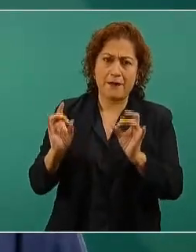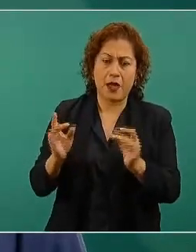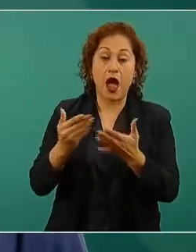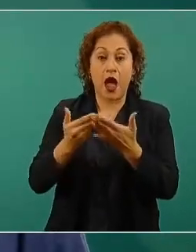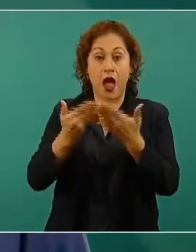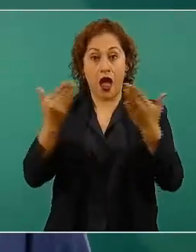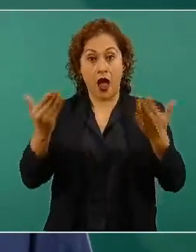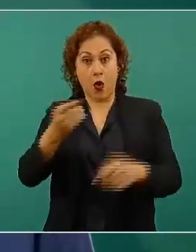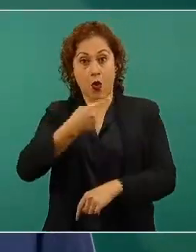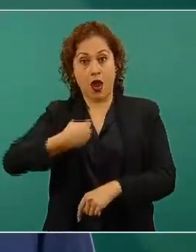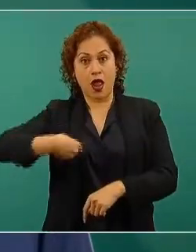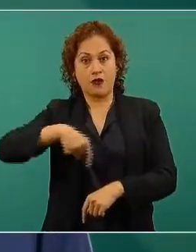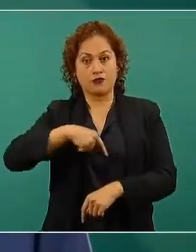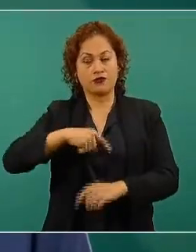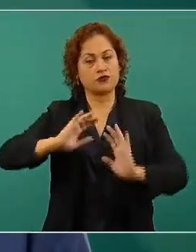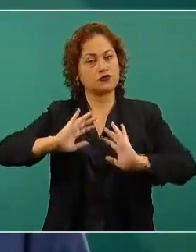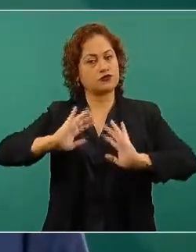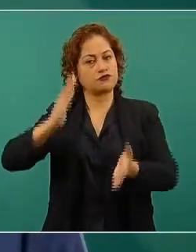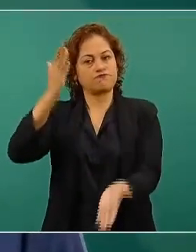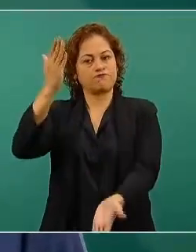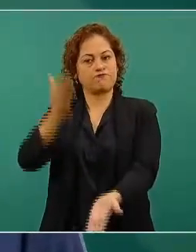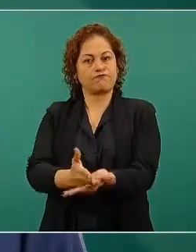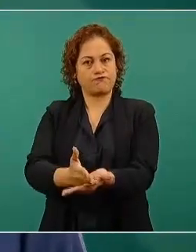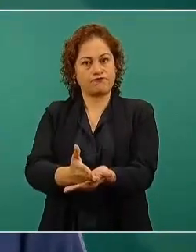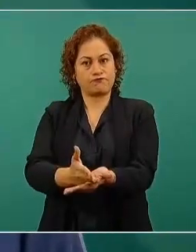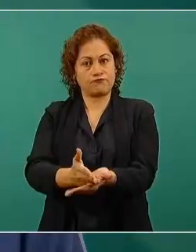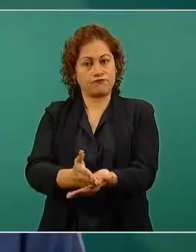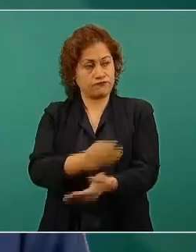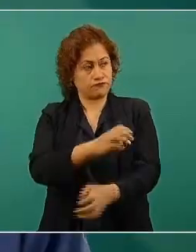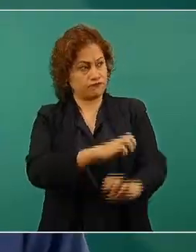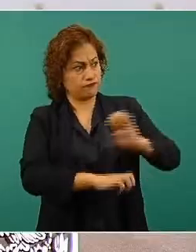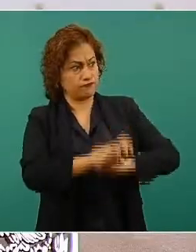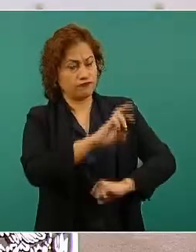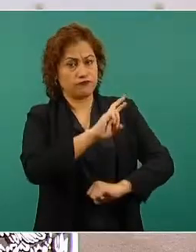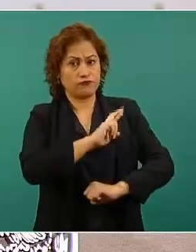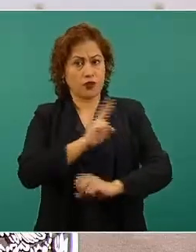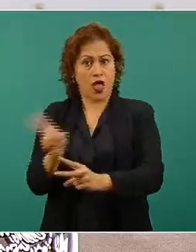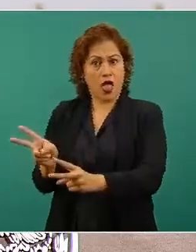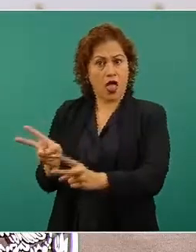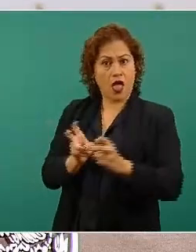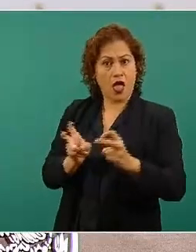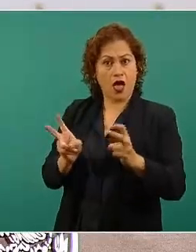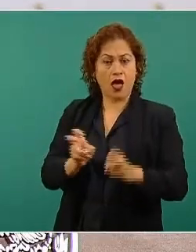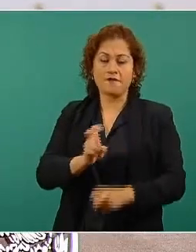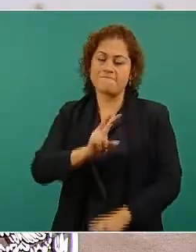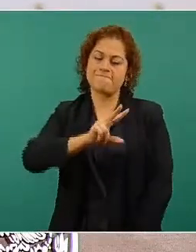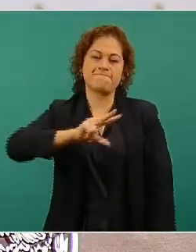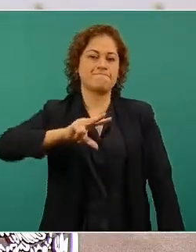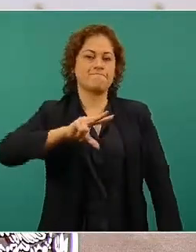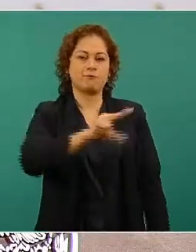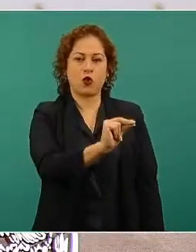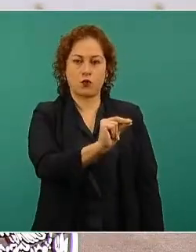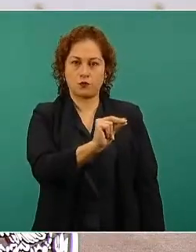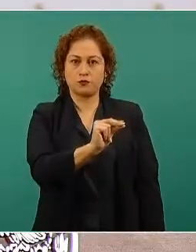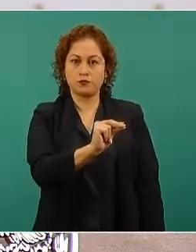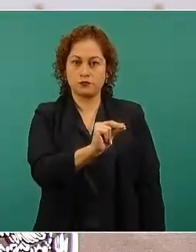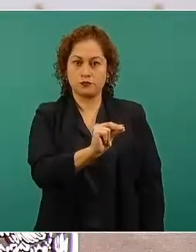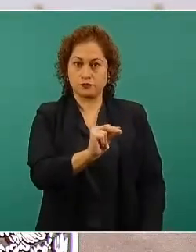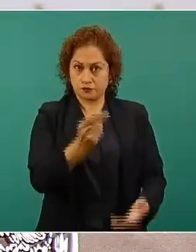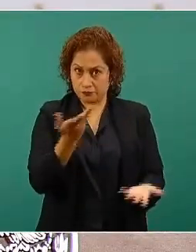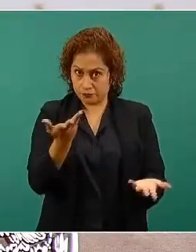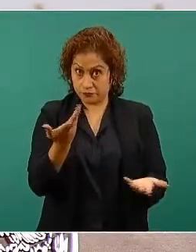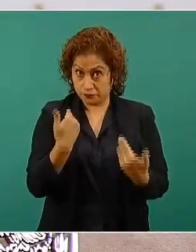que sigan robando, para decirlo de manera clara,